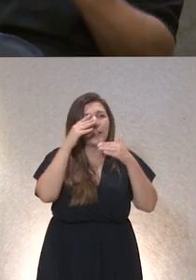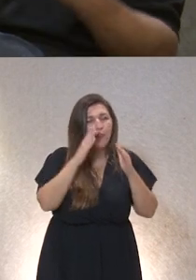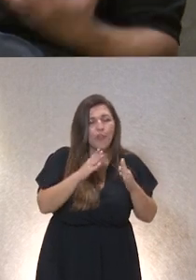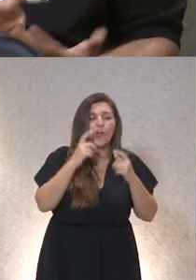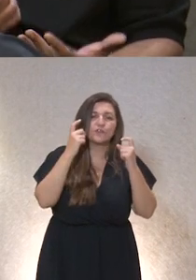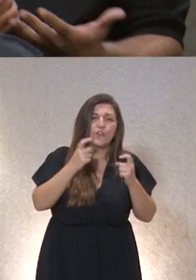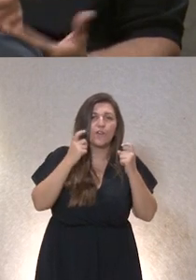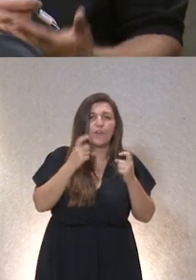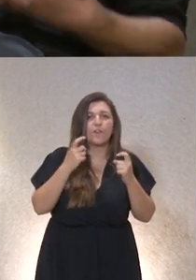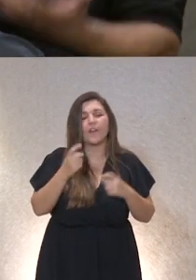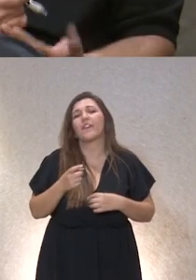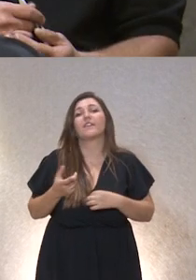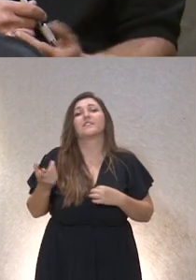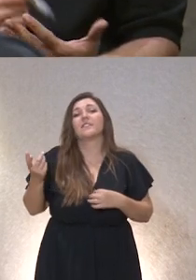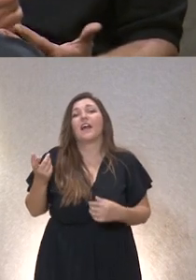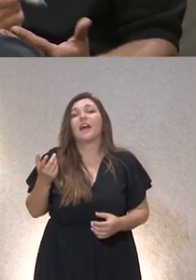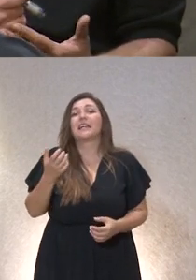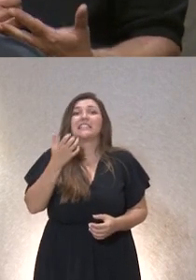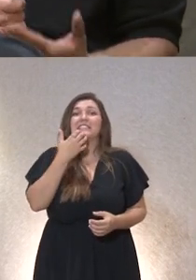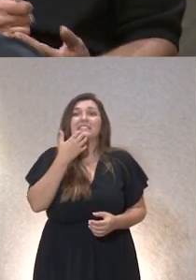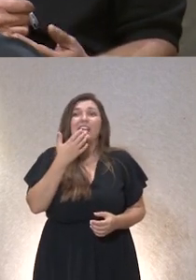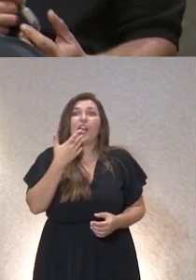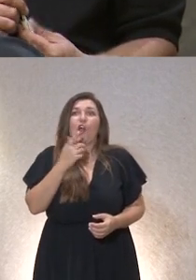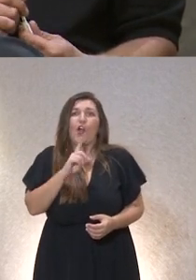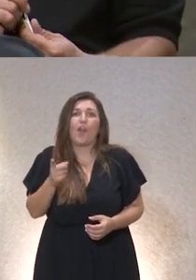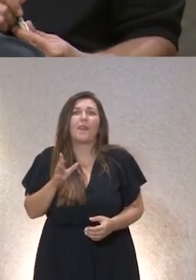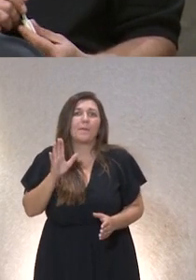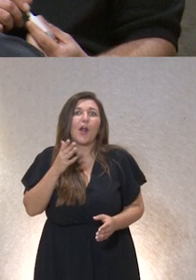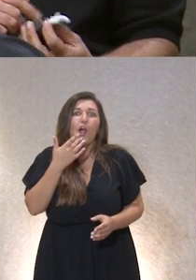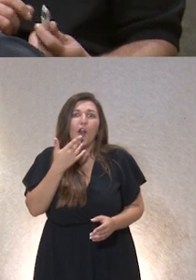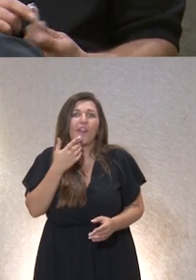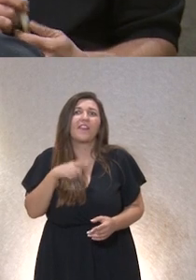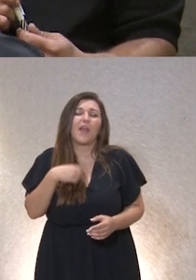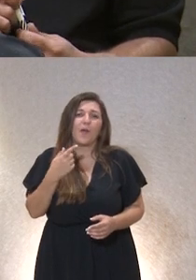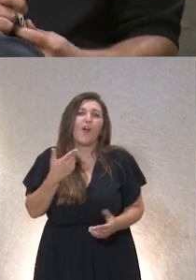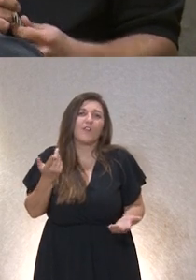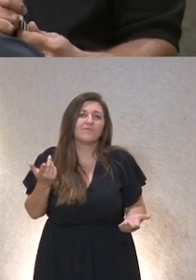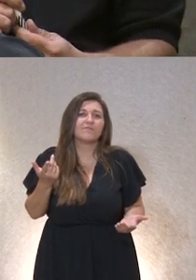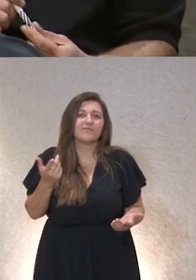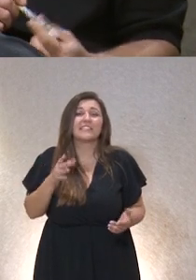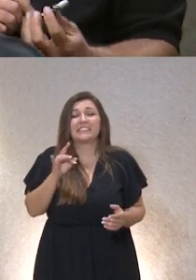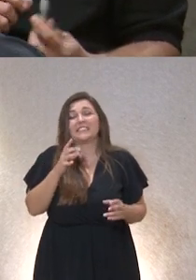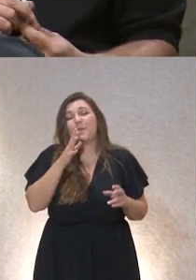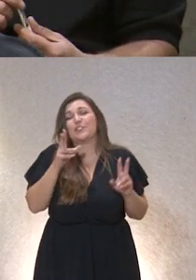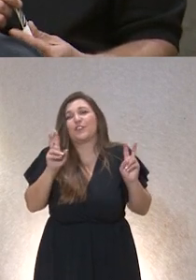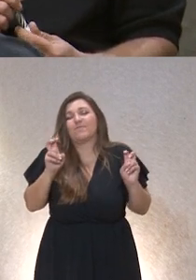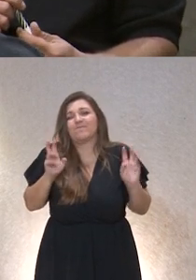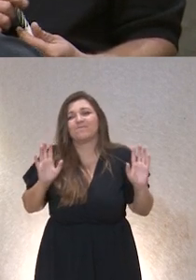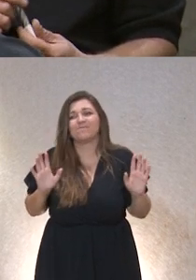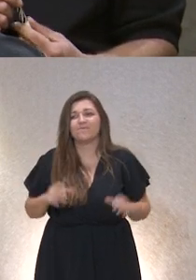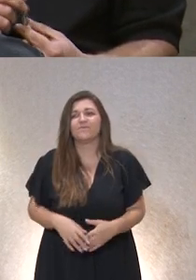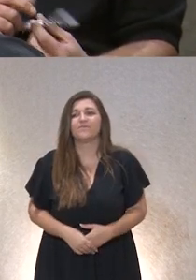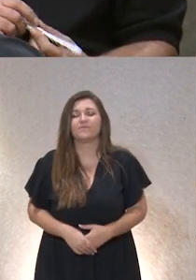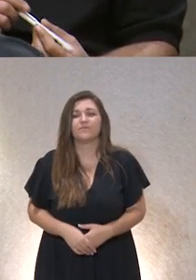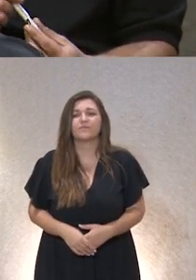esfuerzo lo fácil si no lo conoces ahora si lo conoces ya no es fácil quedarte ahí estancado por eso digo entre comillas vale ¿y cuáles son